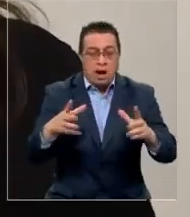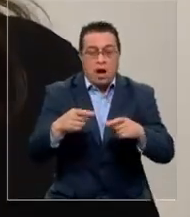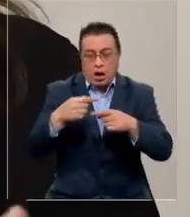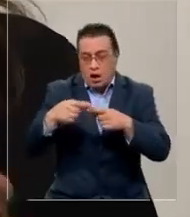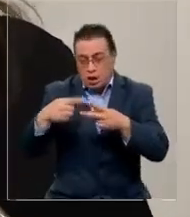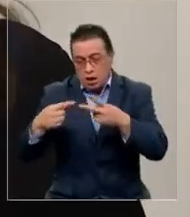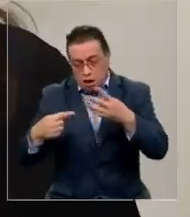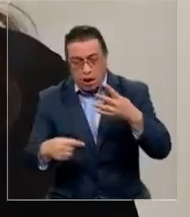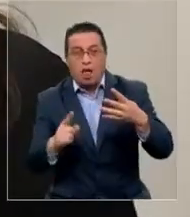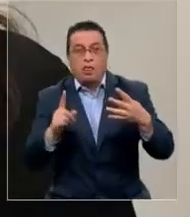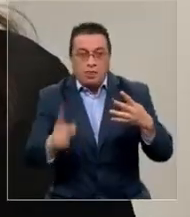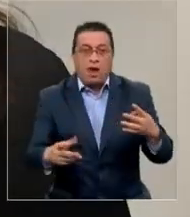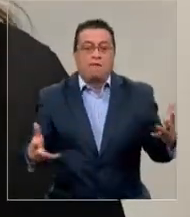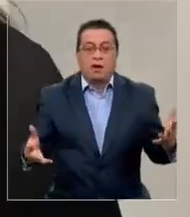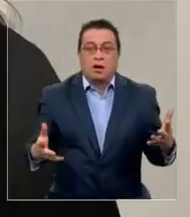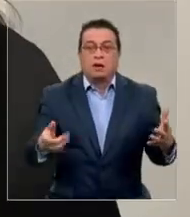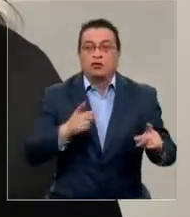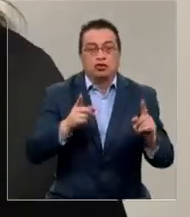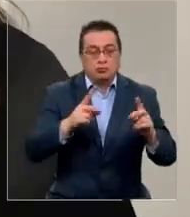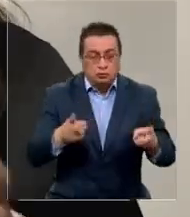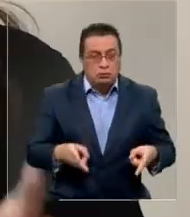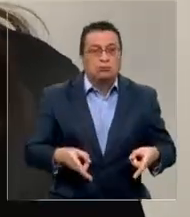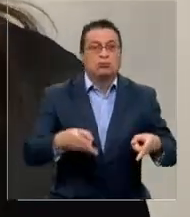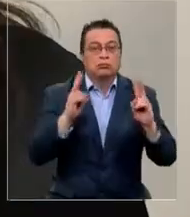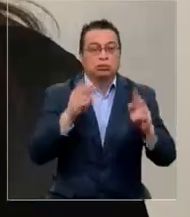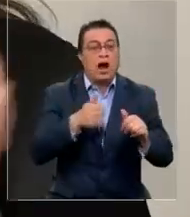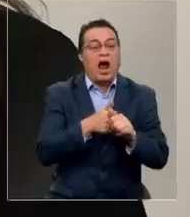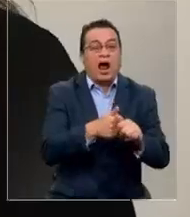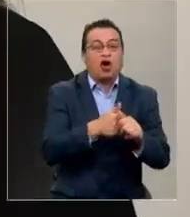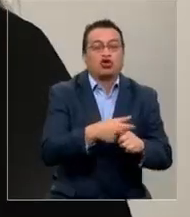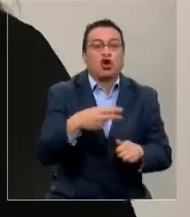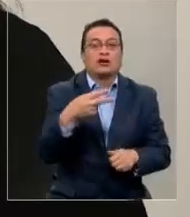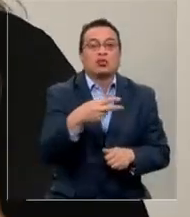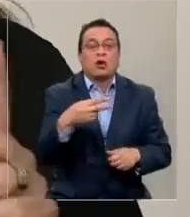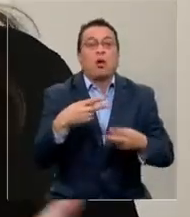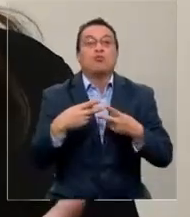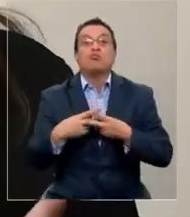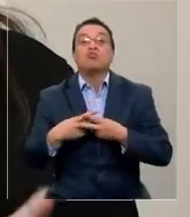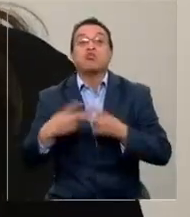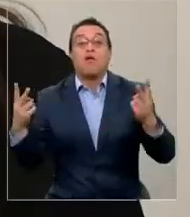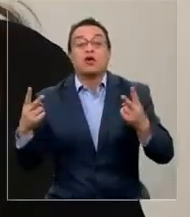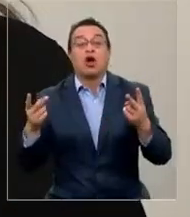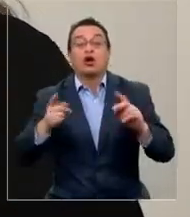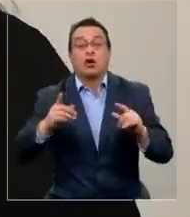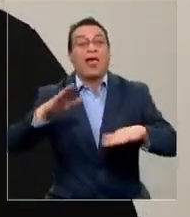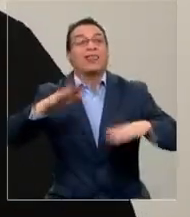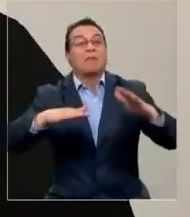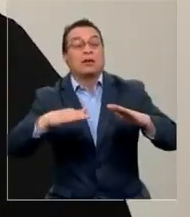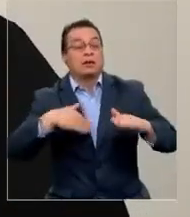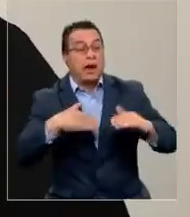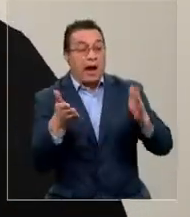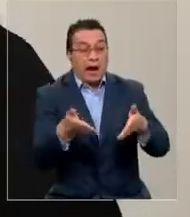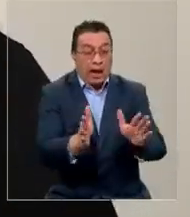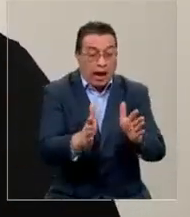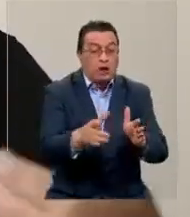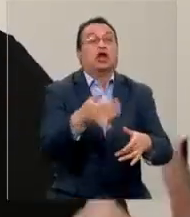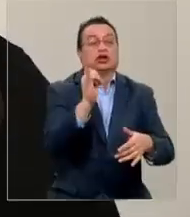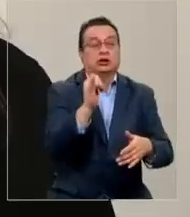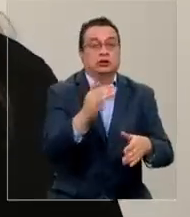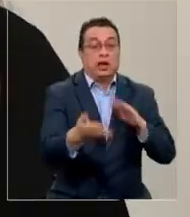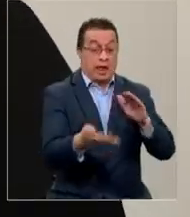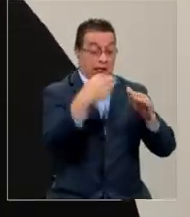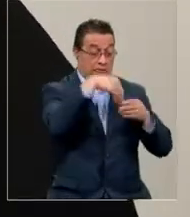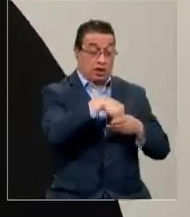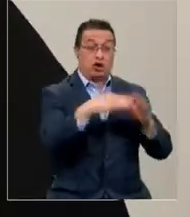amplio. En realidad que no se tolere el acoso sexual, punto. No dependiendo si estoy en la calle o